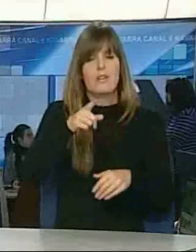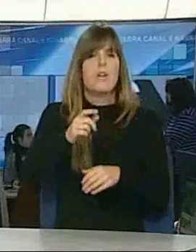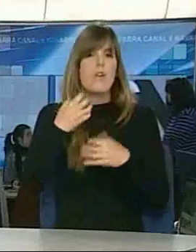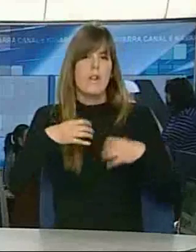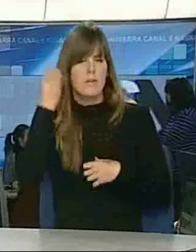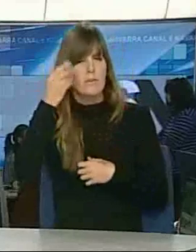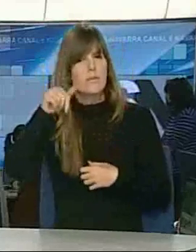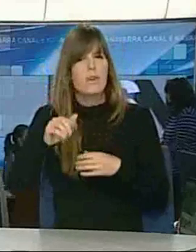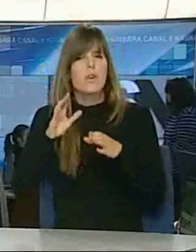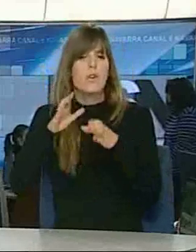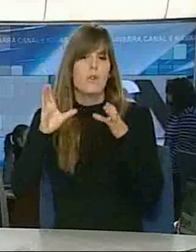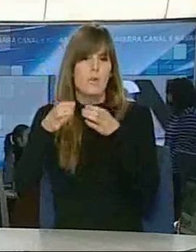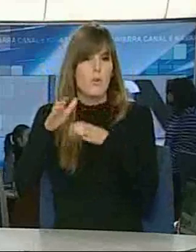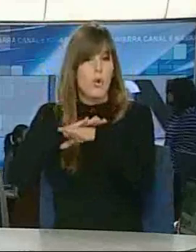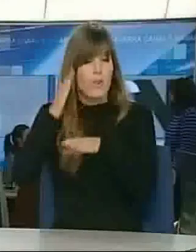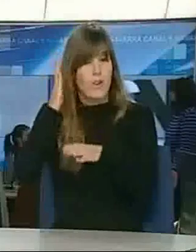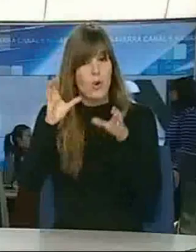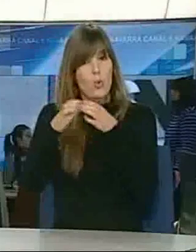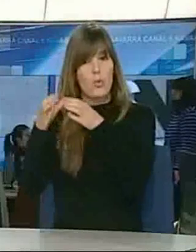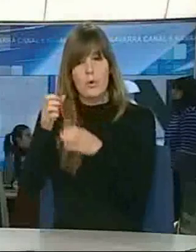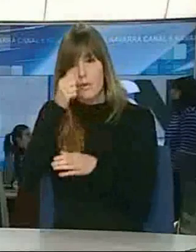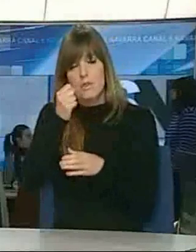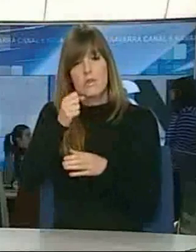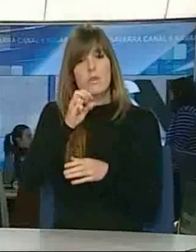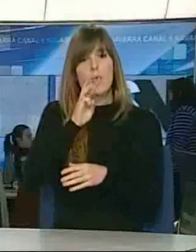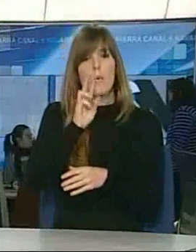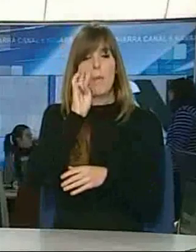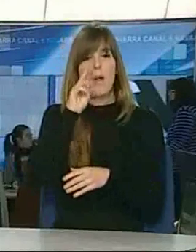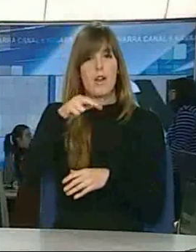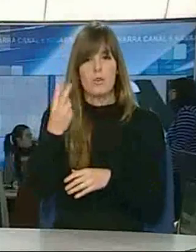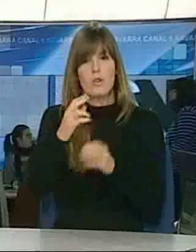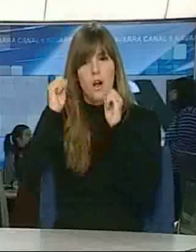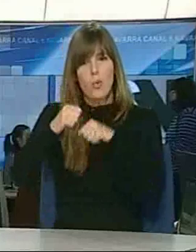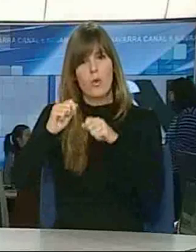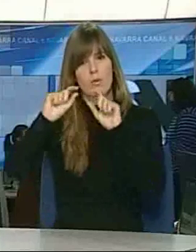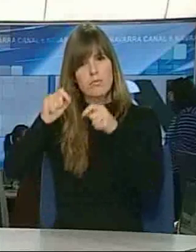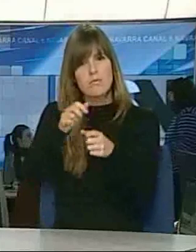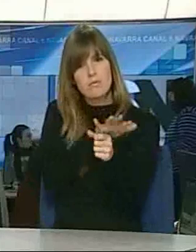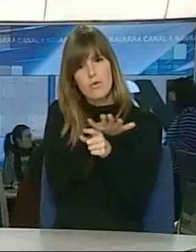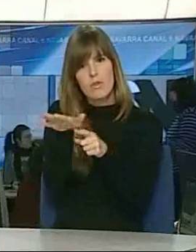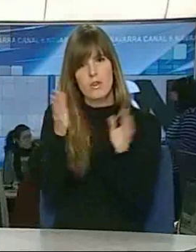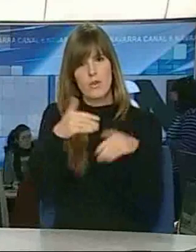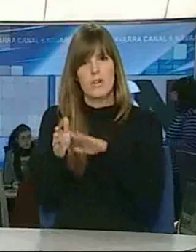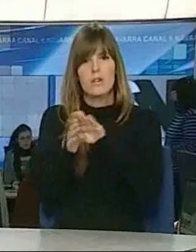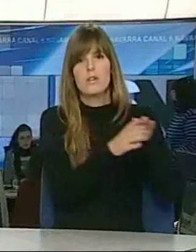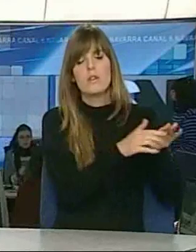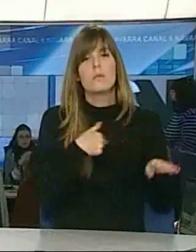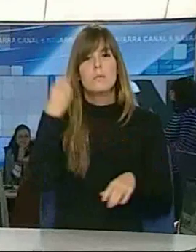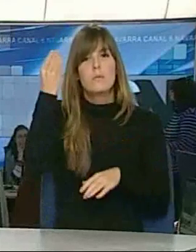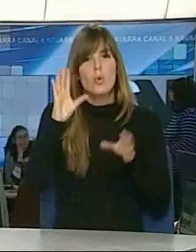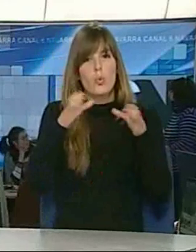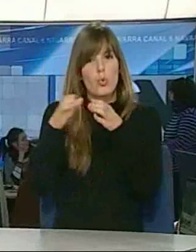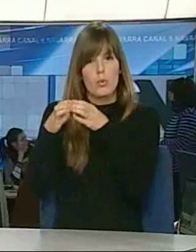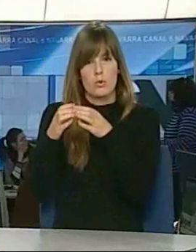al gobierno de coalición. Y en el acuerdo que tenemos firmado entre los dos partidos en nuestra comunidad, pues no influye para nada